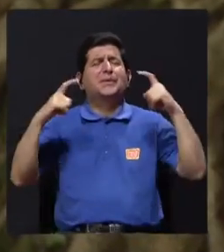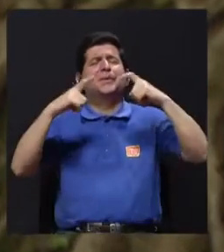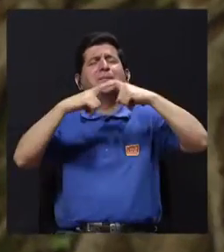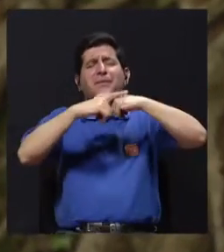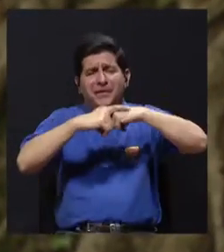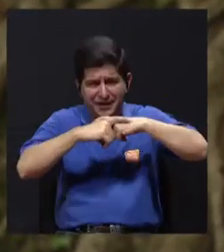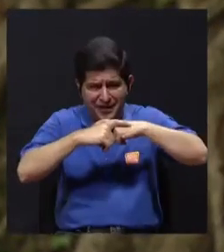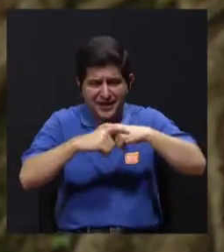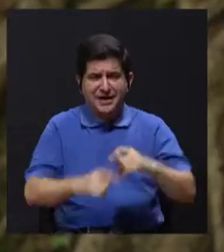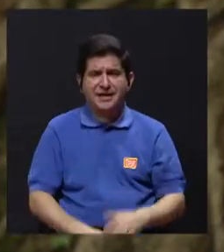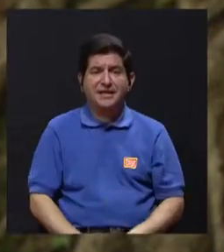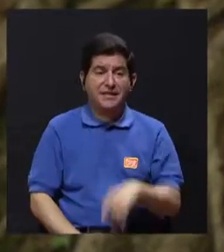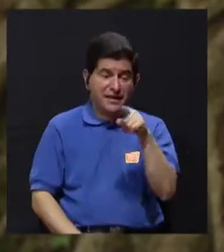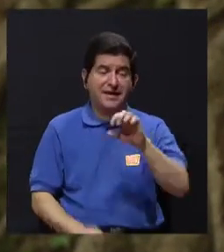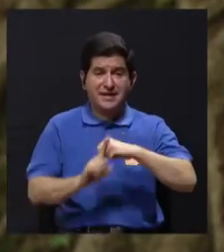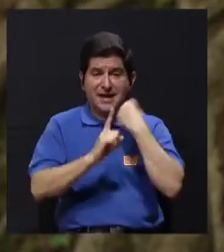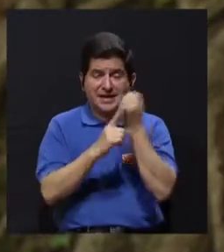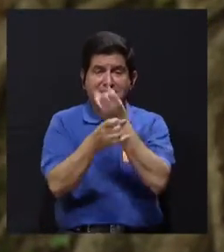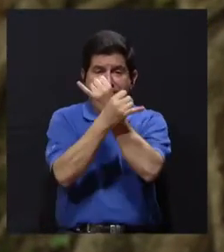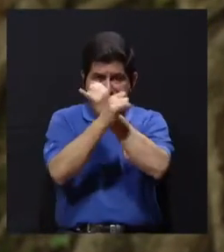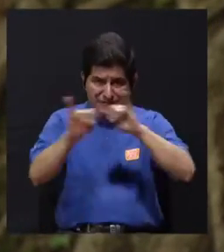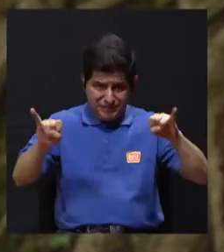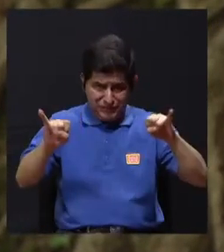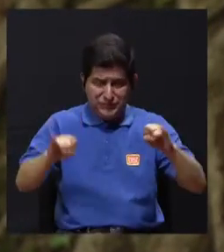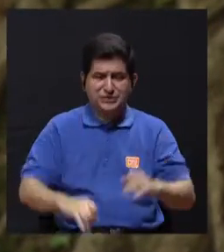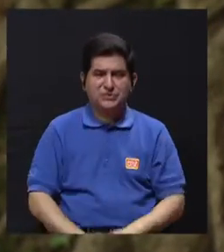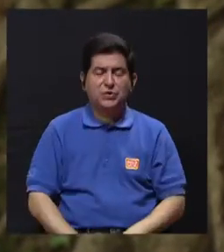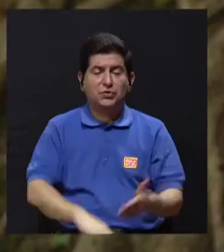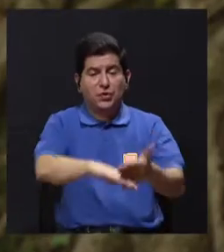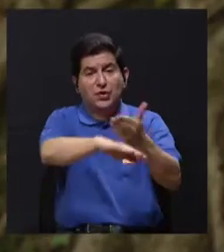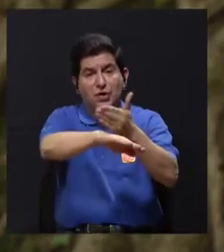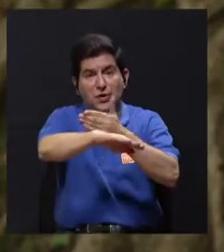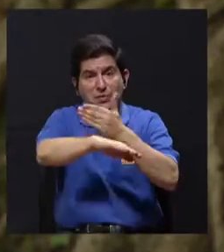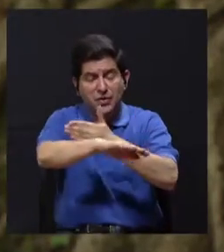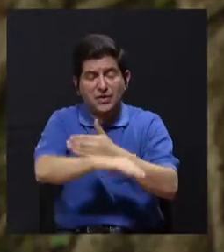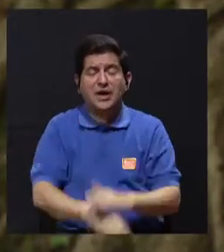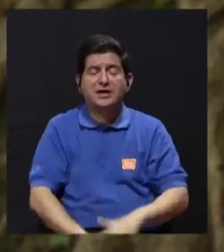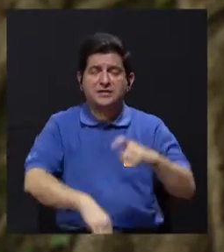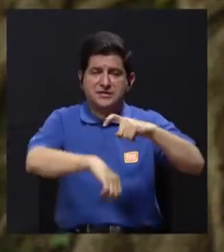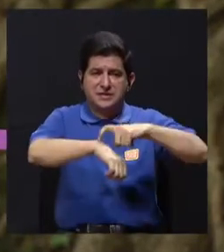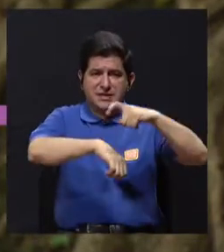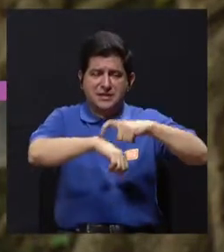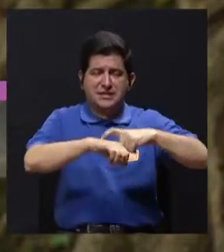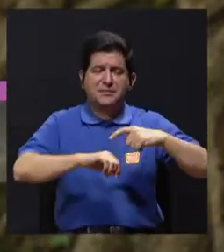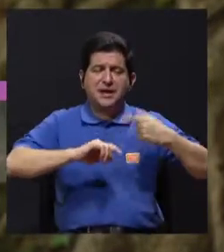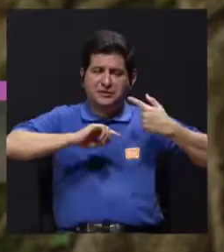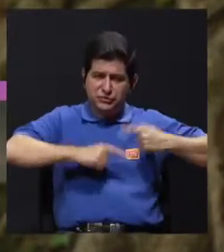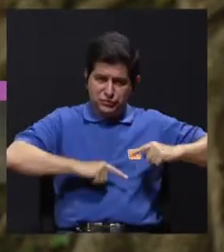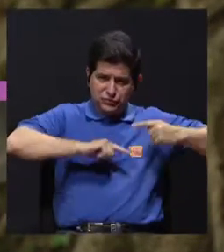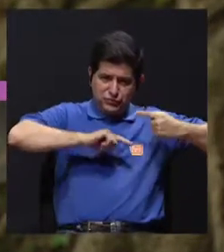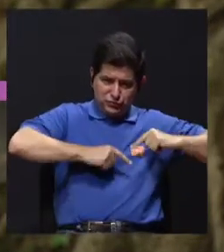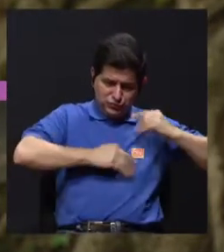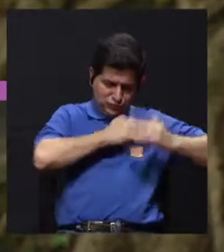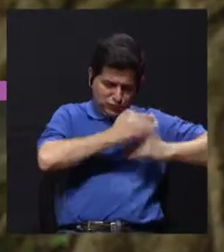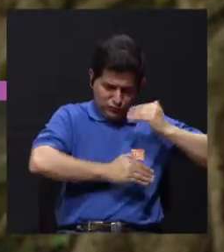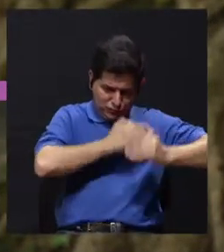compleja desde ese punto de vista de perder la independencia, y eso va a avanzar a través de las mismas etapas del duelo,